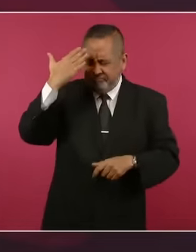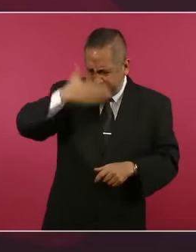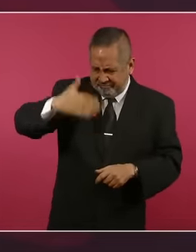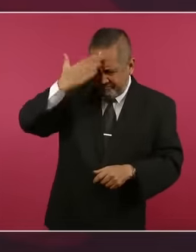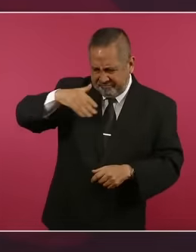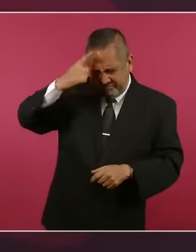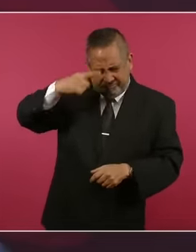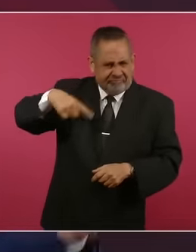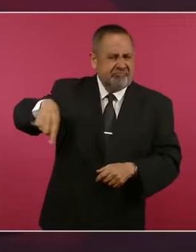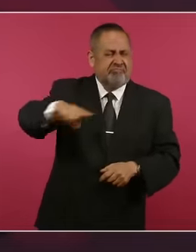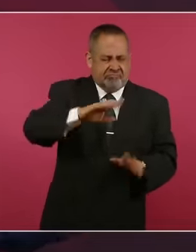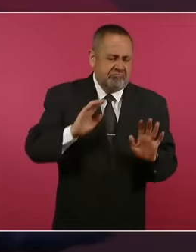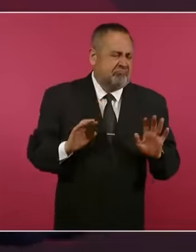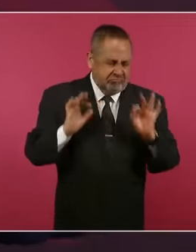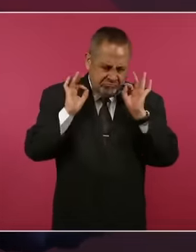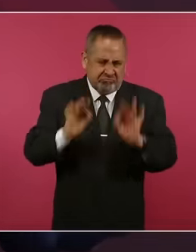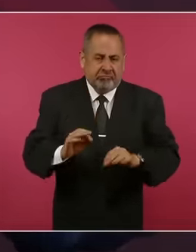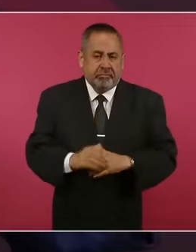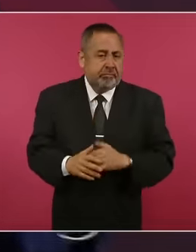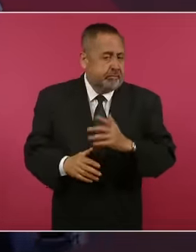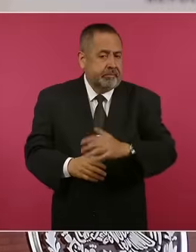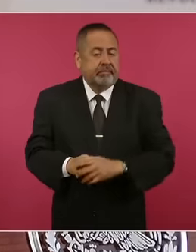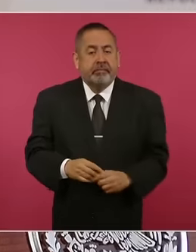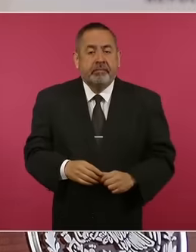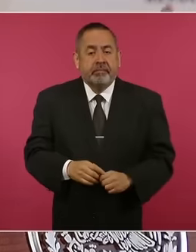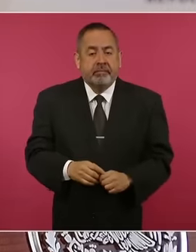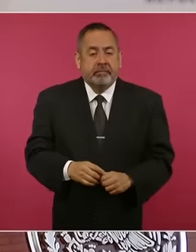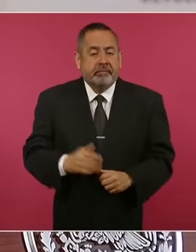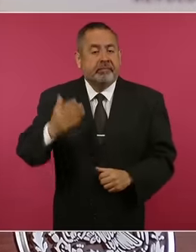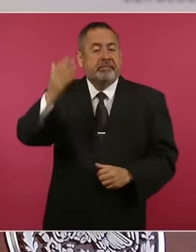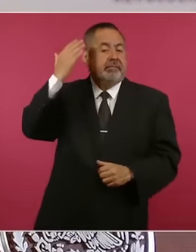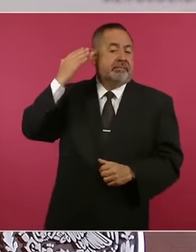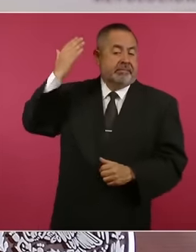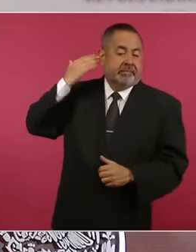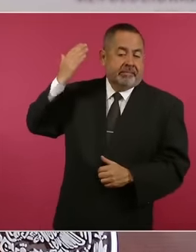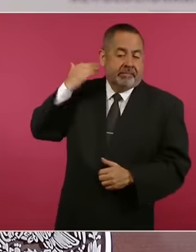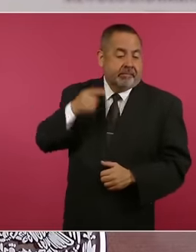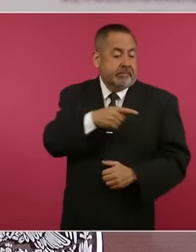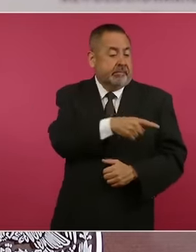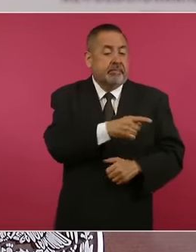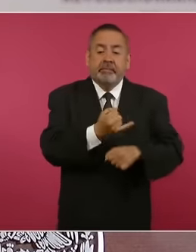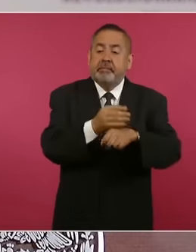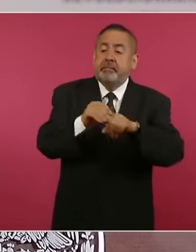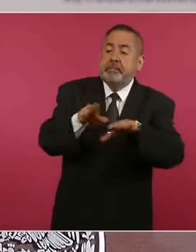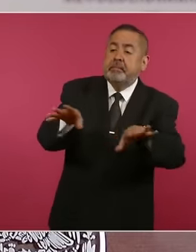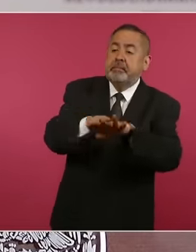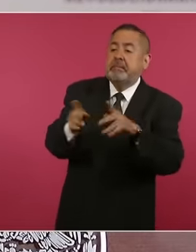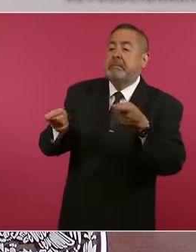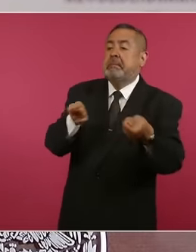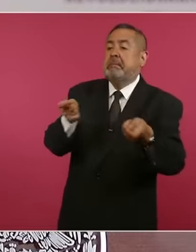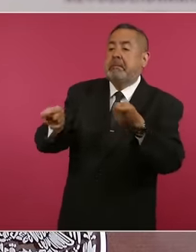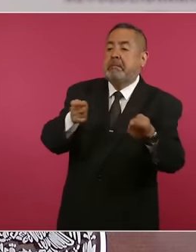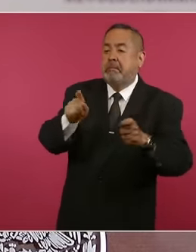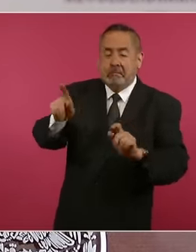Antes, con lo mediático, dominaban,